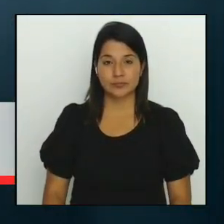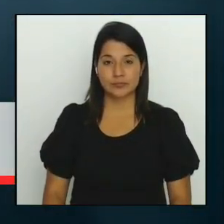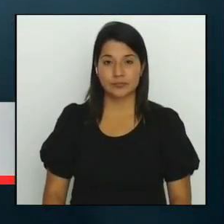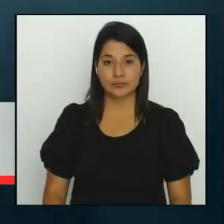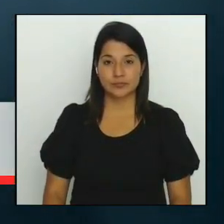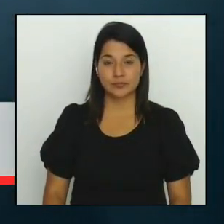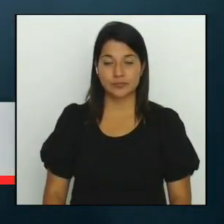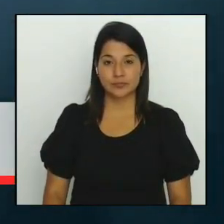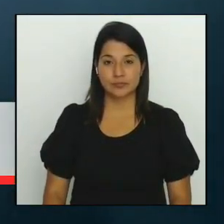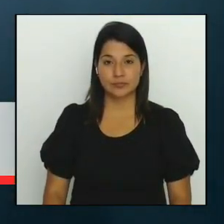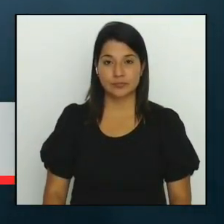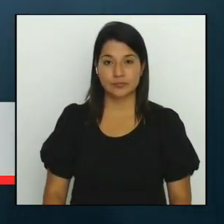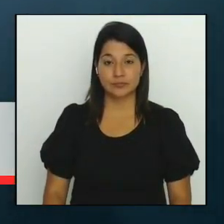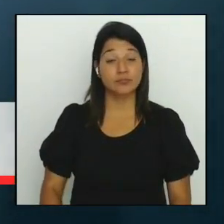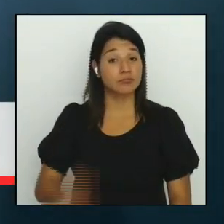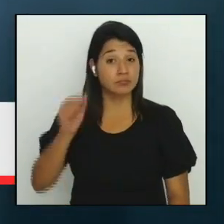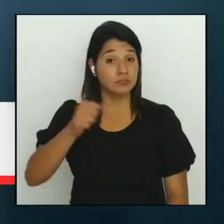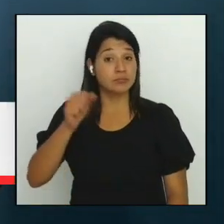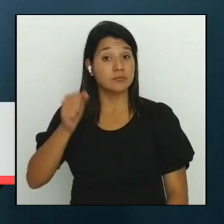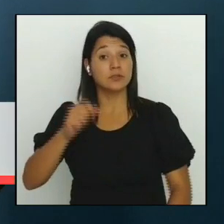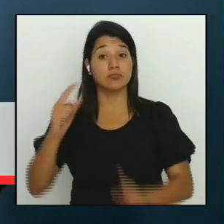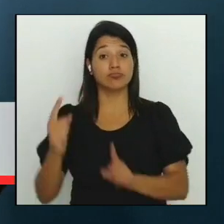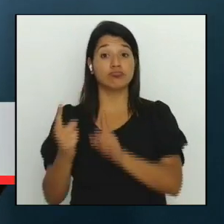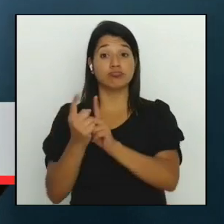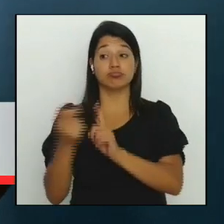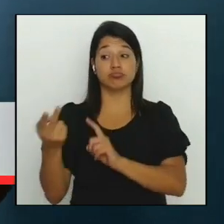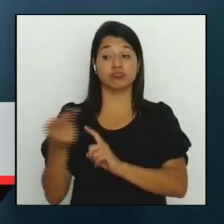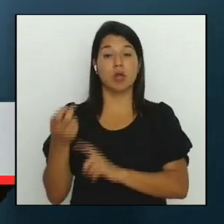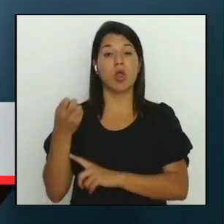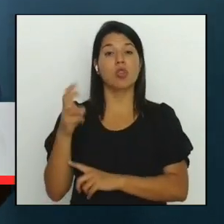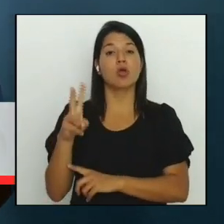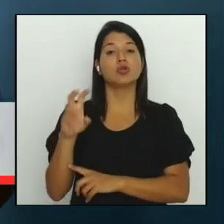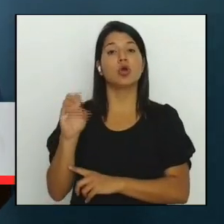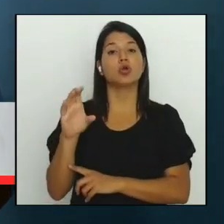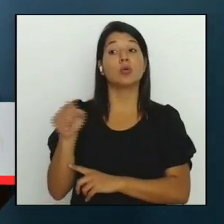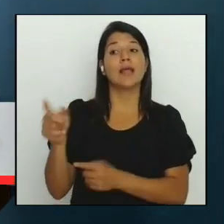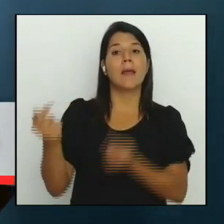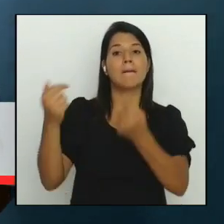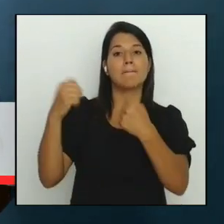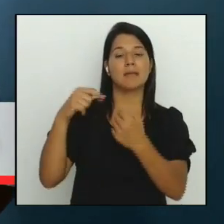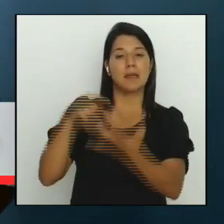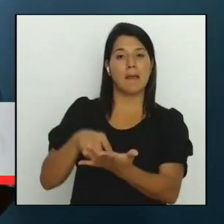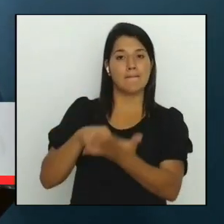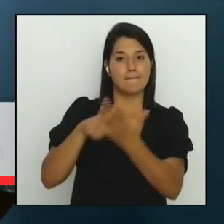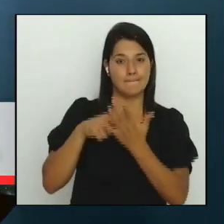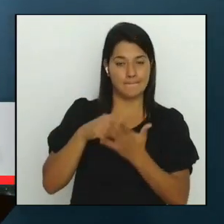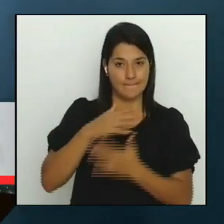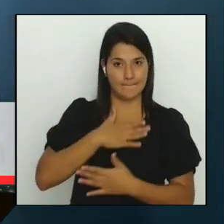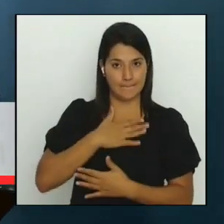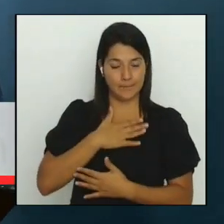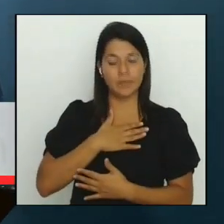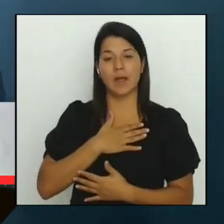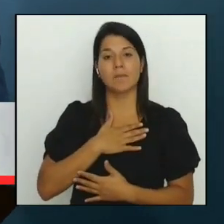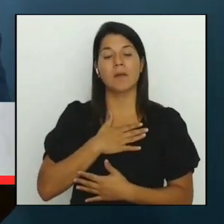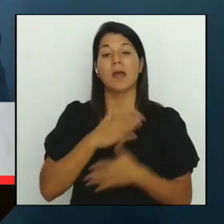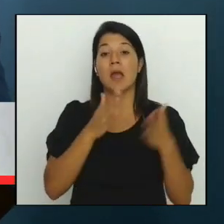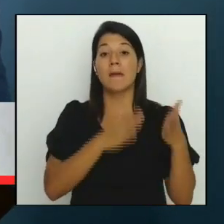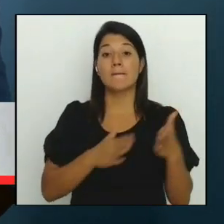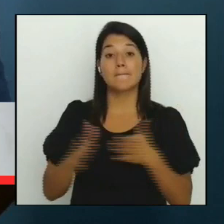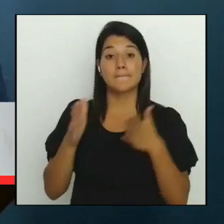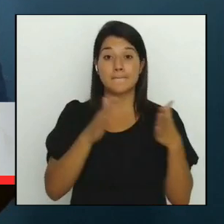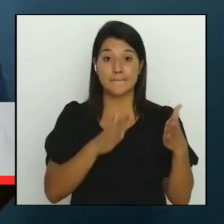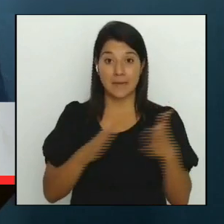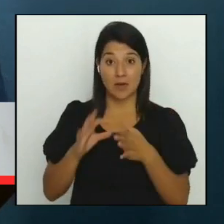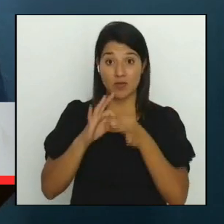si la reunión es el 12 de octubre en el que ella va a venir a presentarme el plan de las listas de